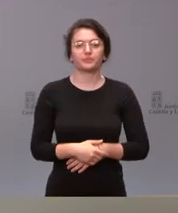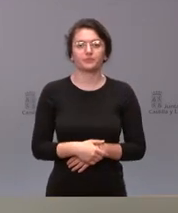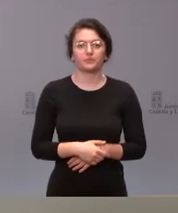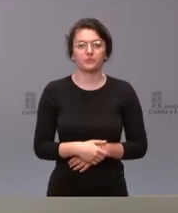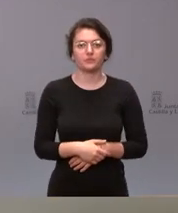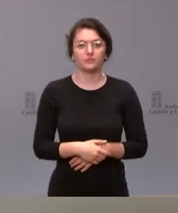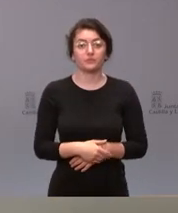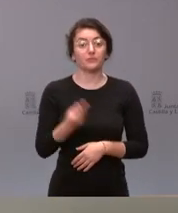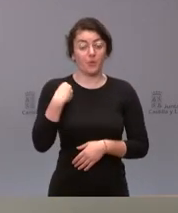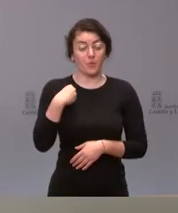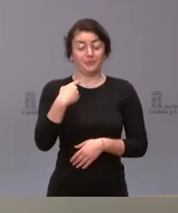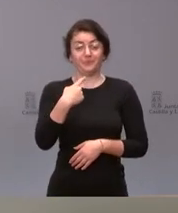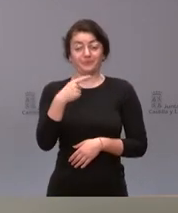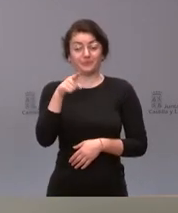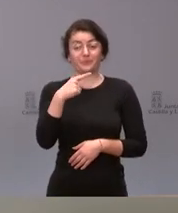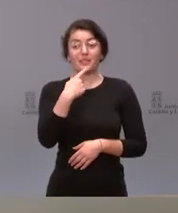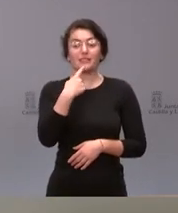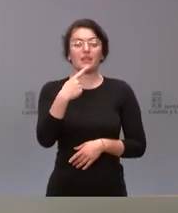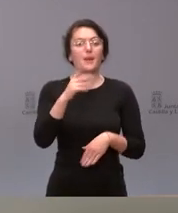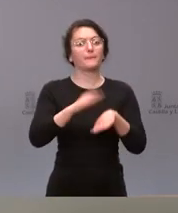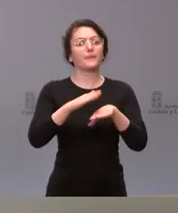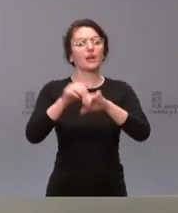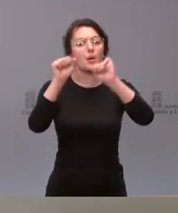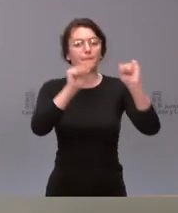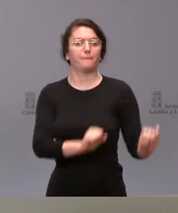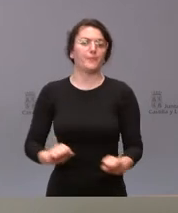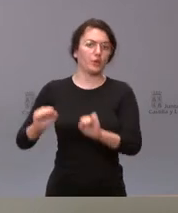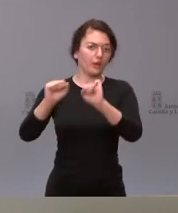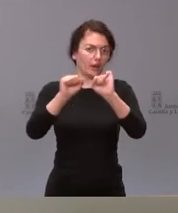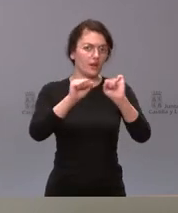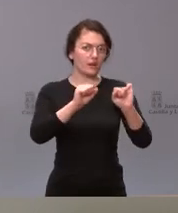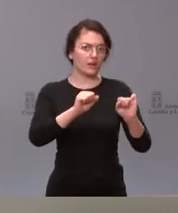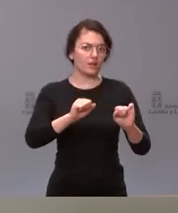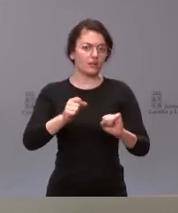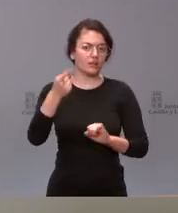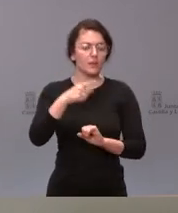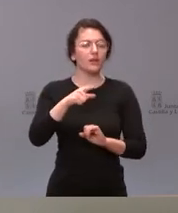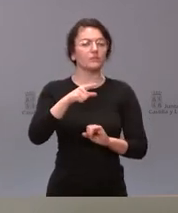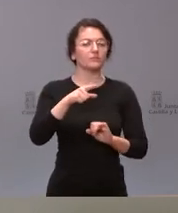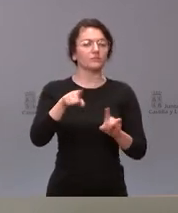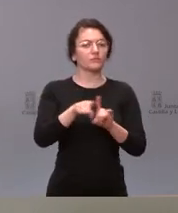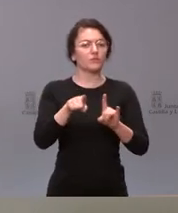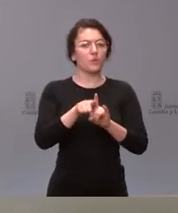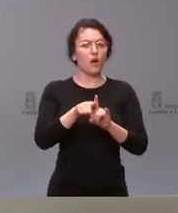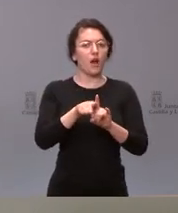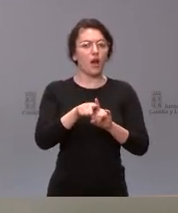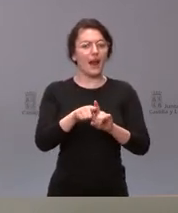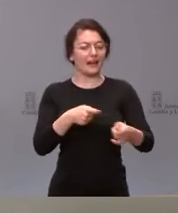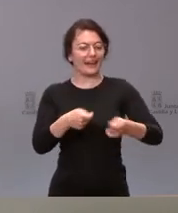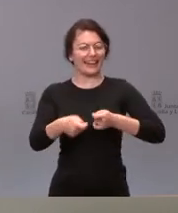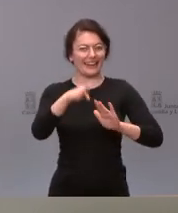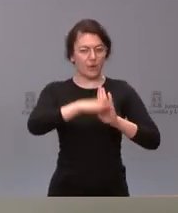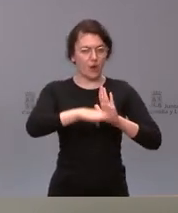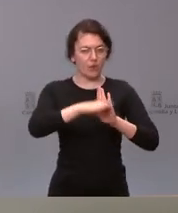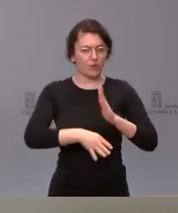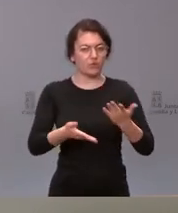lo que usted señala que es una medida de protección de regulación y por tanto lo que hacemos es